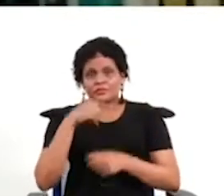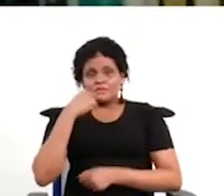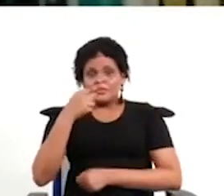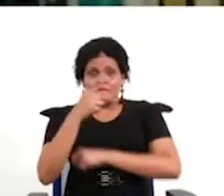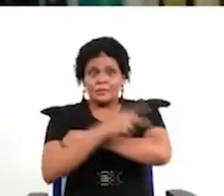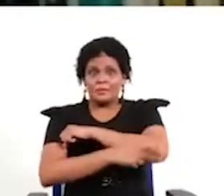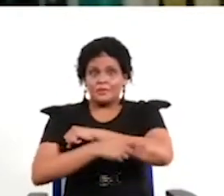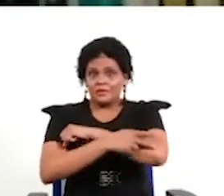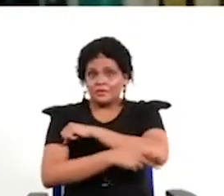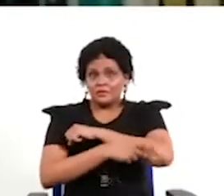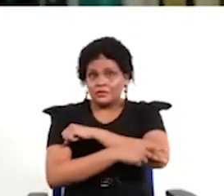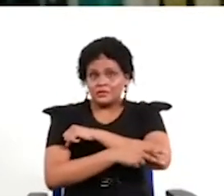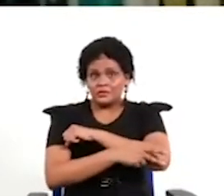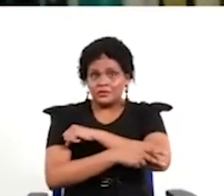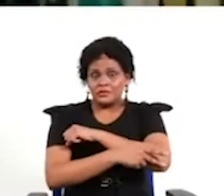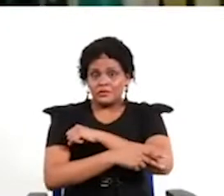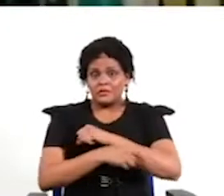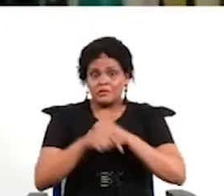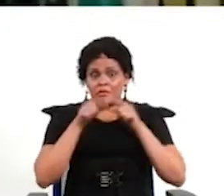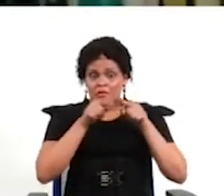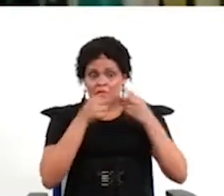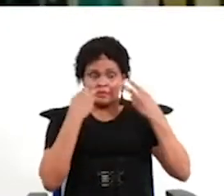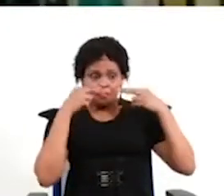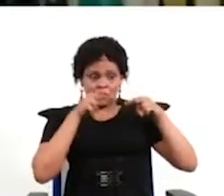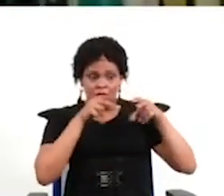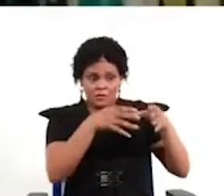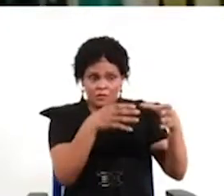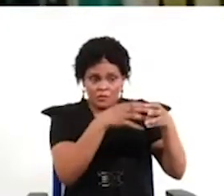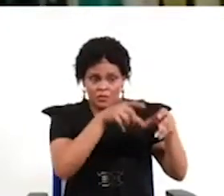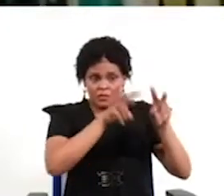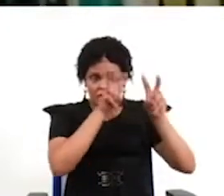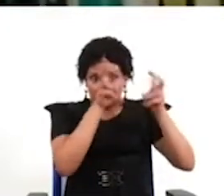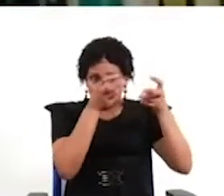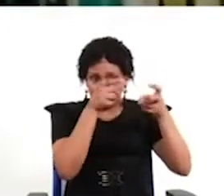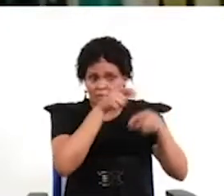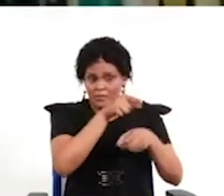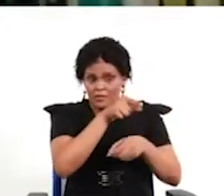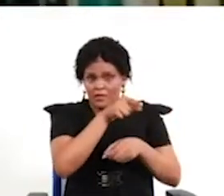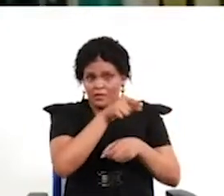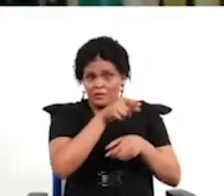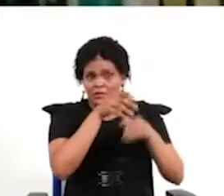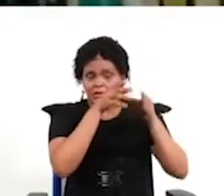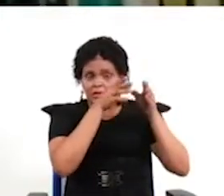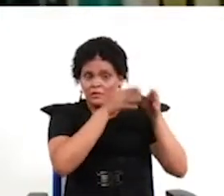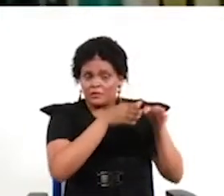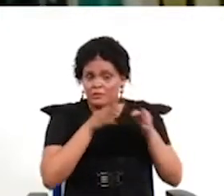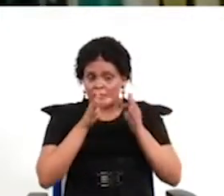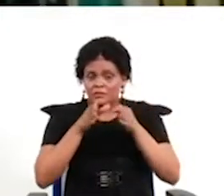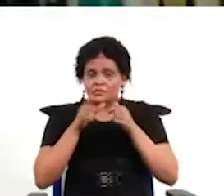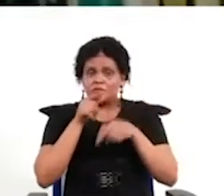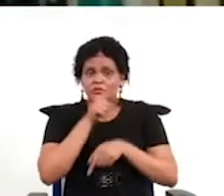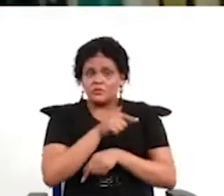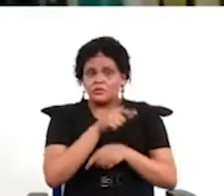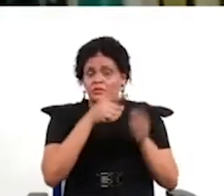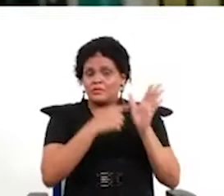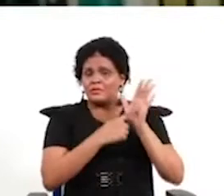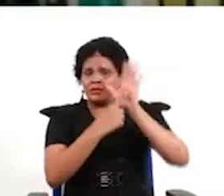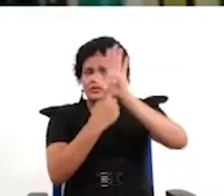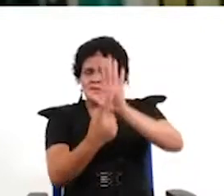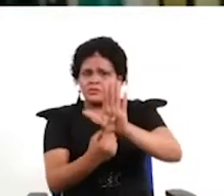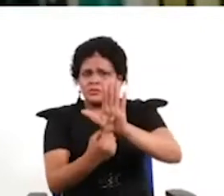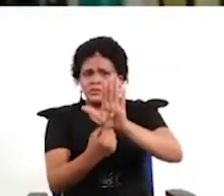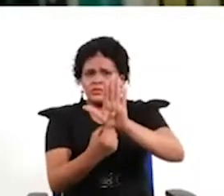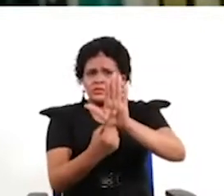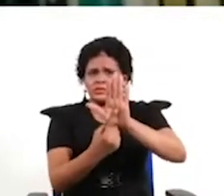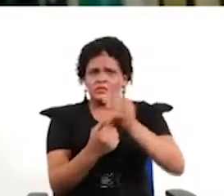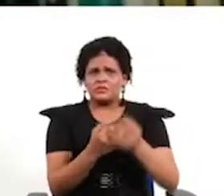dilema tiene que ver con lo territorial y con la representación, podemos pensar que una